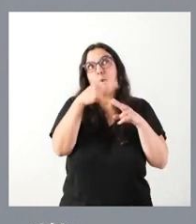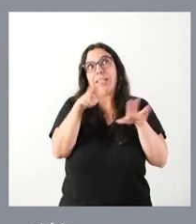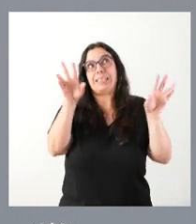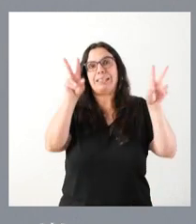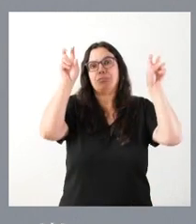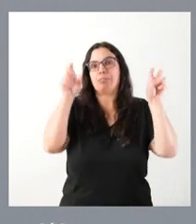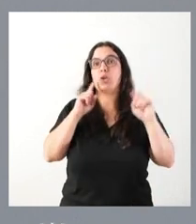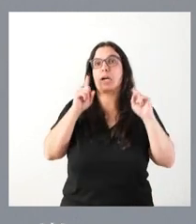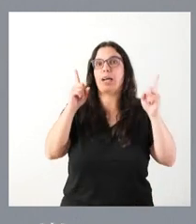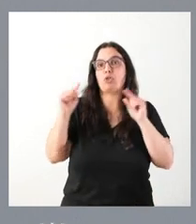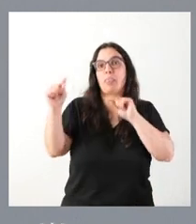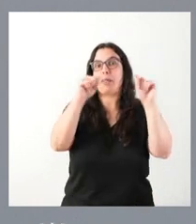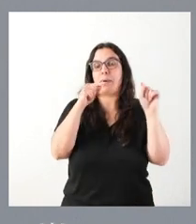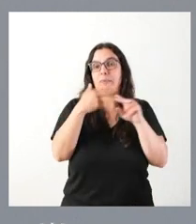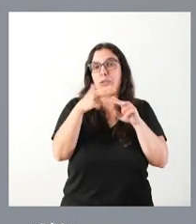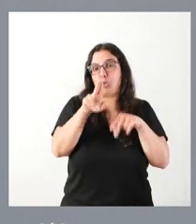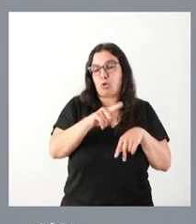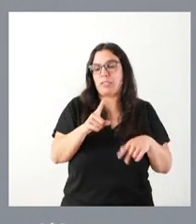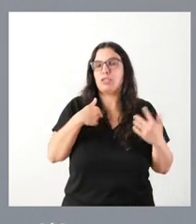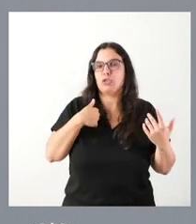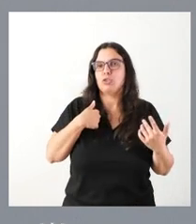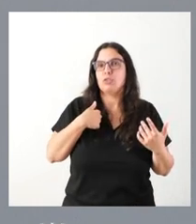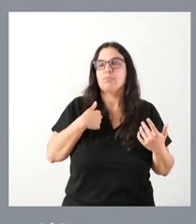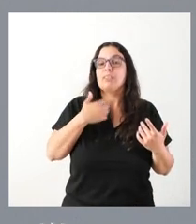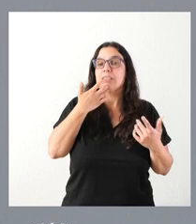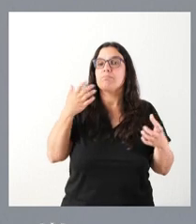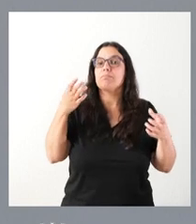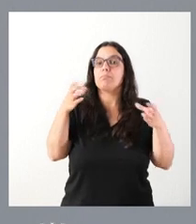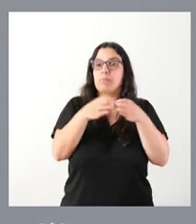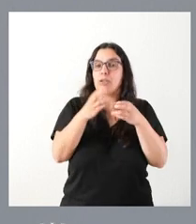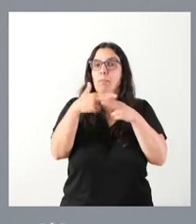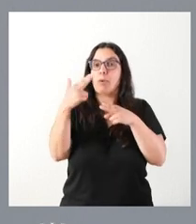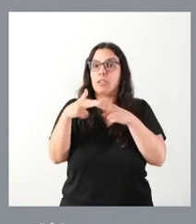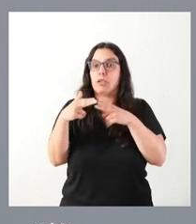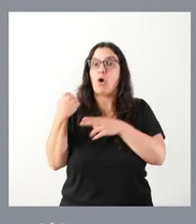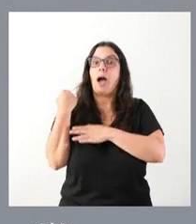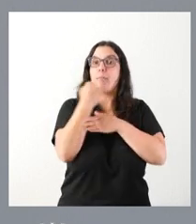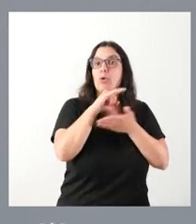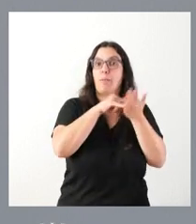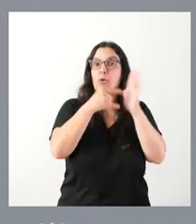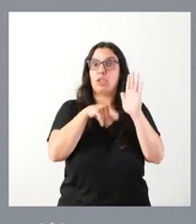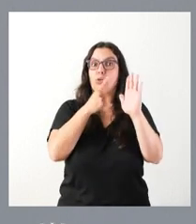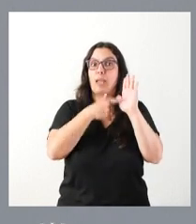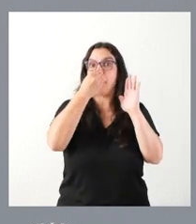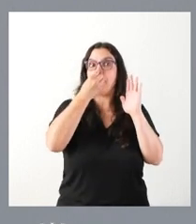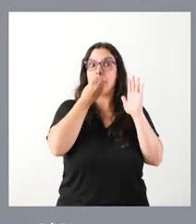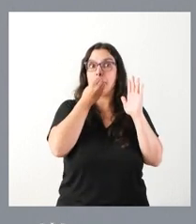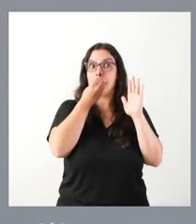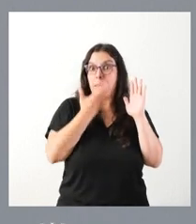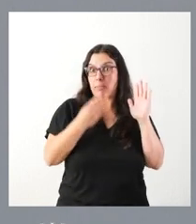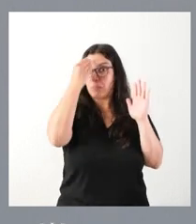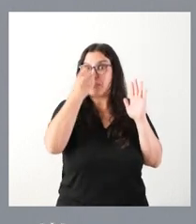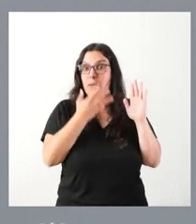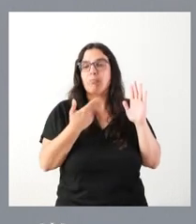en este caso no es objeto de debate político, me lo permitirán, si hay partidos que se suman en el apoyo a este proyecto de ley porque les parece razonable, pues lo agradecemos.